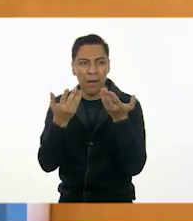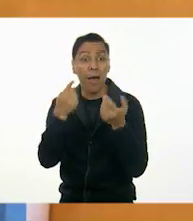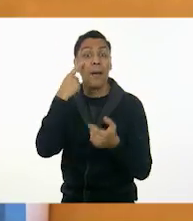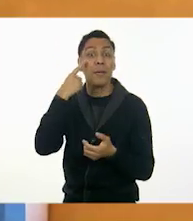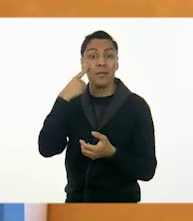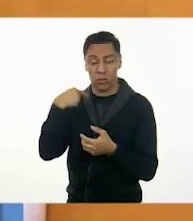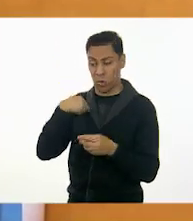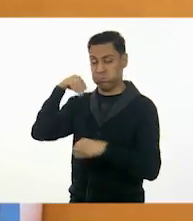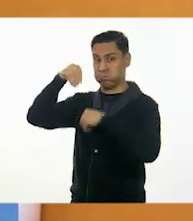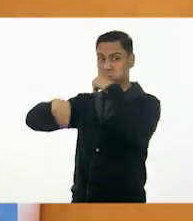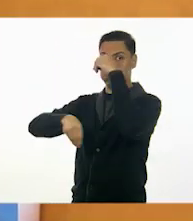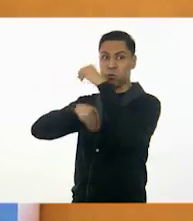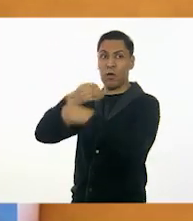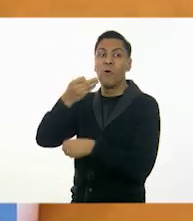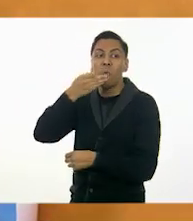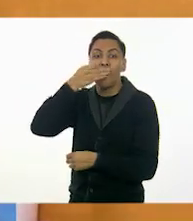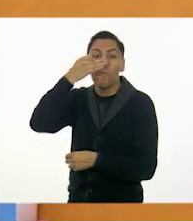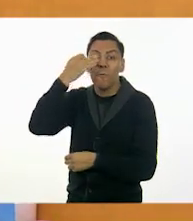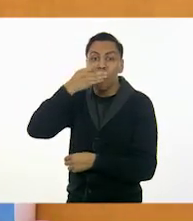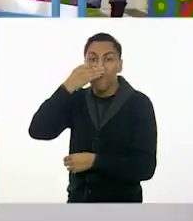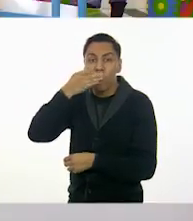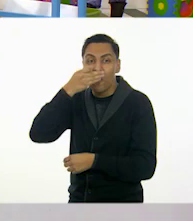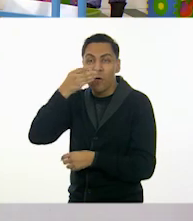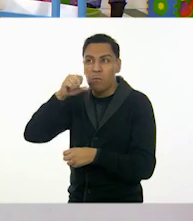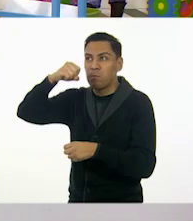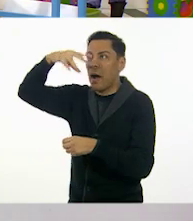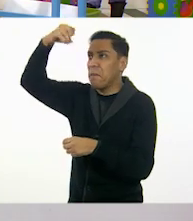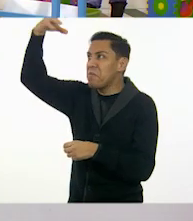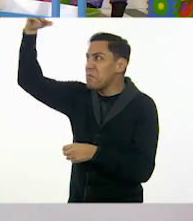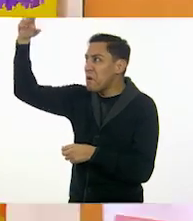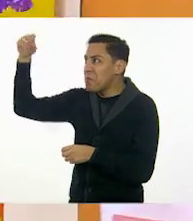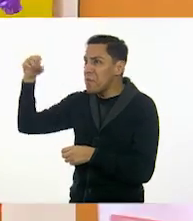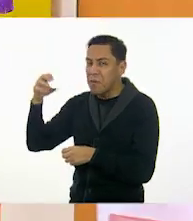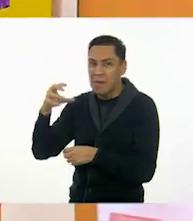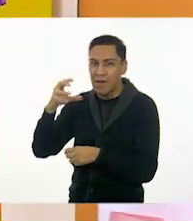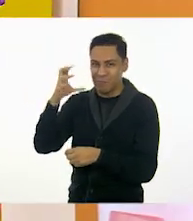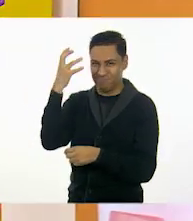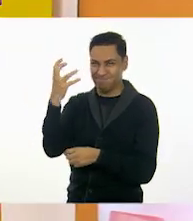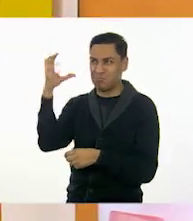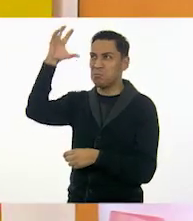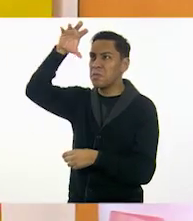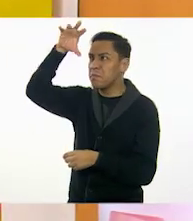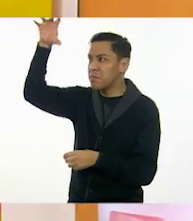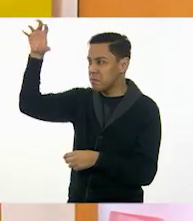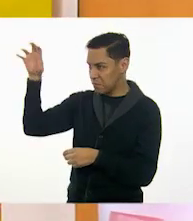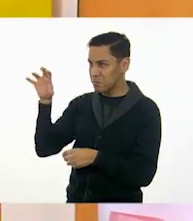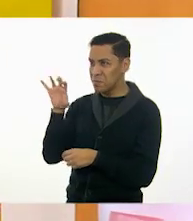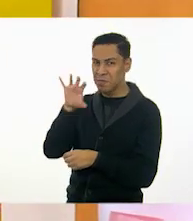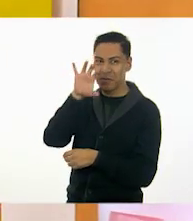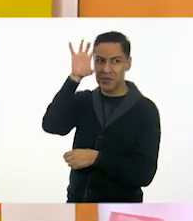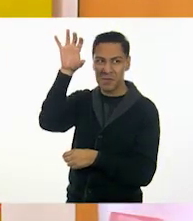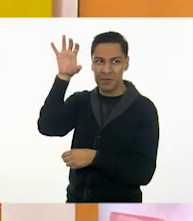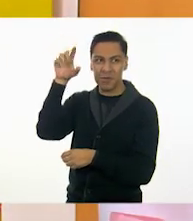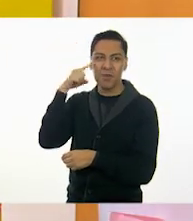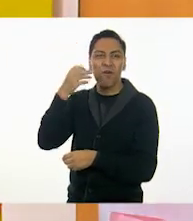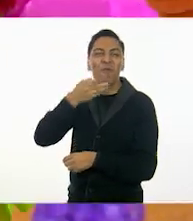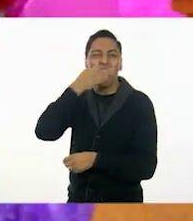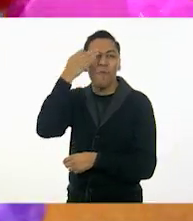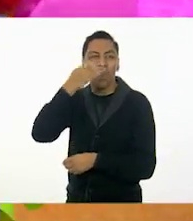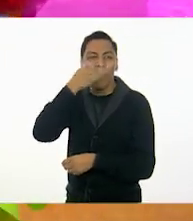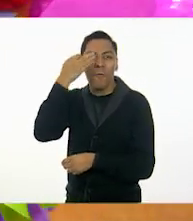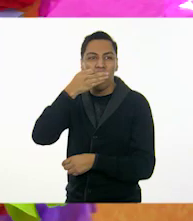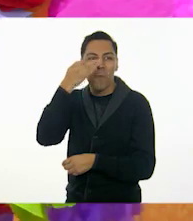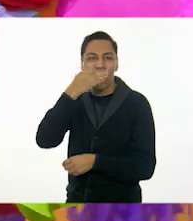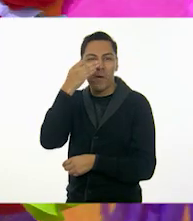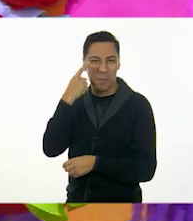también. Sí, le pusiste un poco de volumen, ¿no? Exacto. Con los círculos hicimos algunas florecitas. Ay, muy bien.